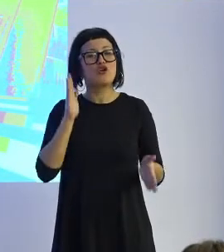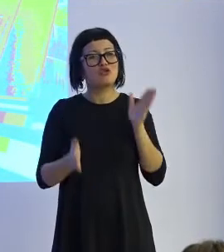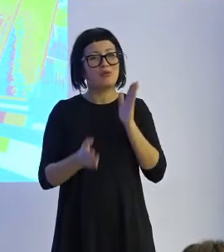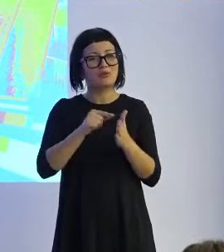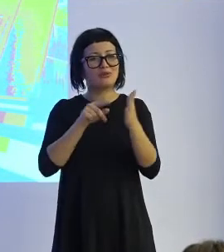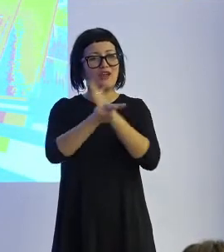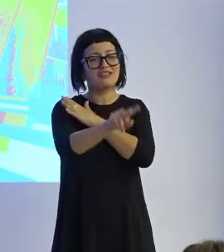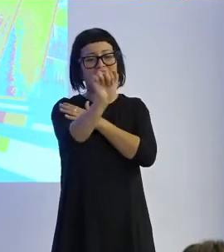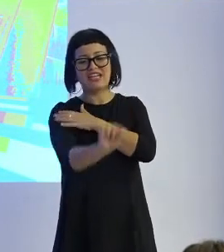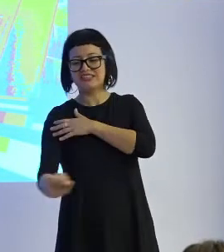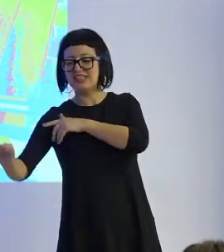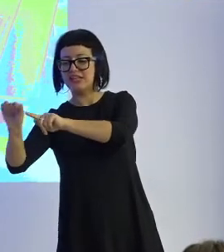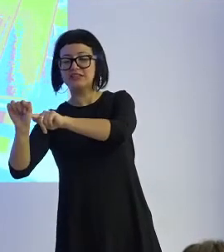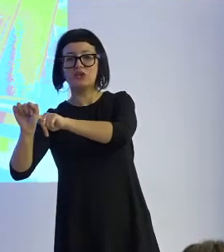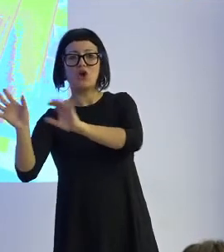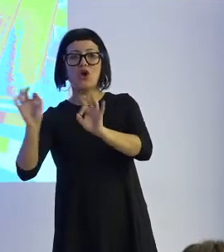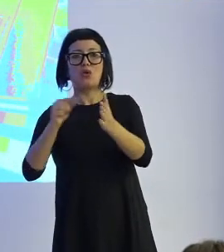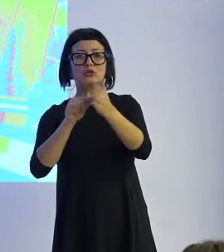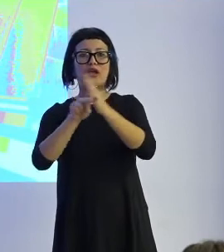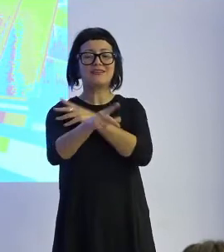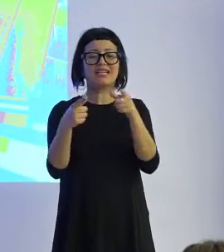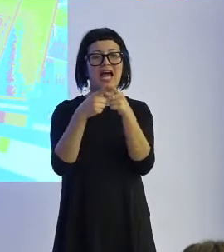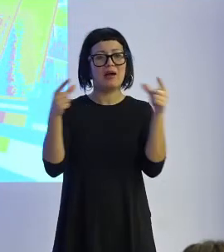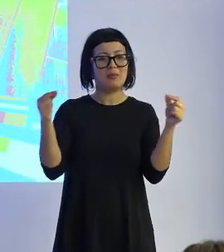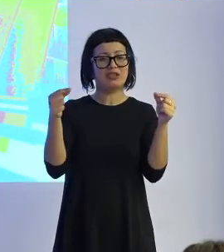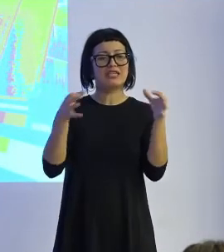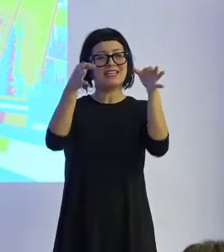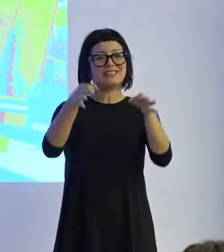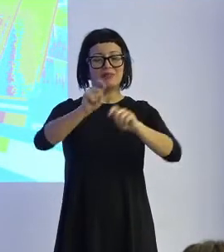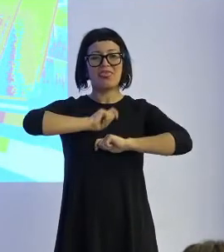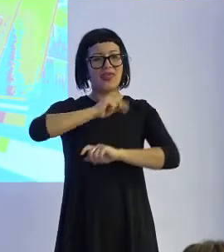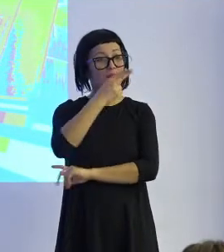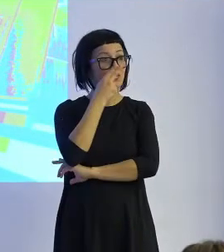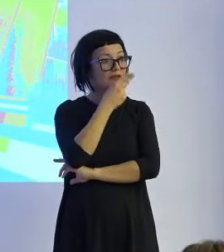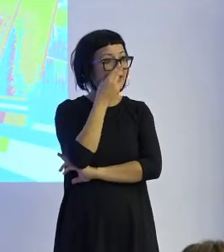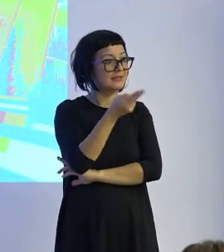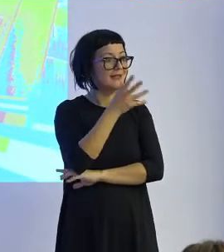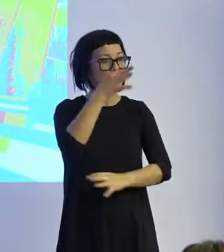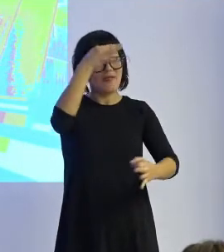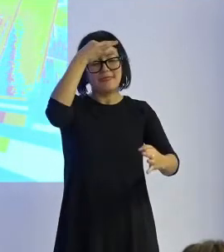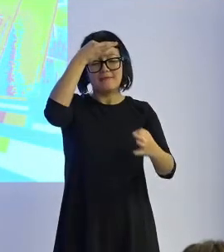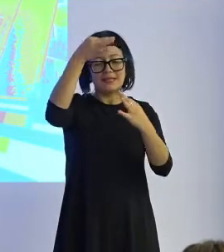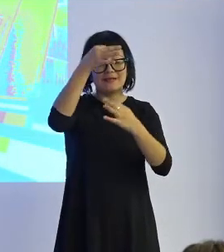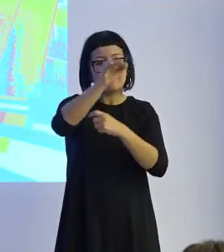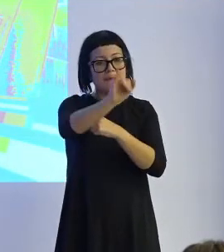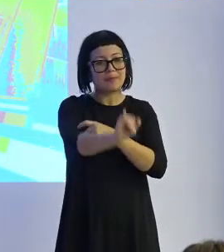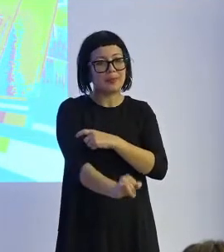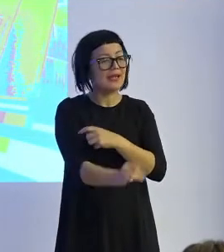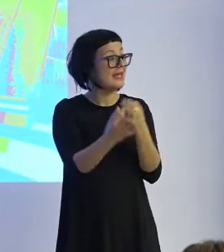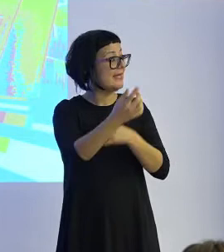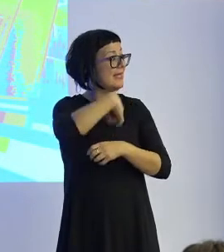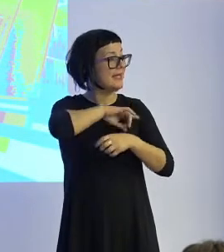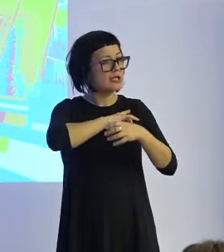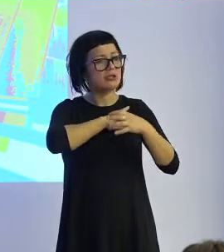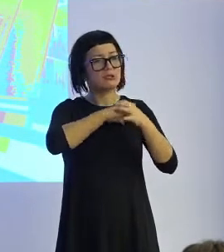asiático desde un punto de vista japonés siempre es muy interesante tiene esos pequeños matices que vamos a